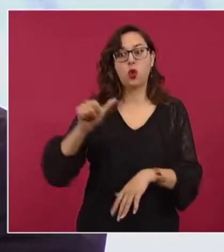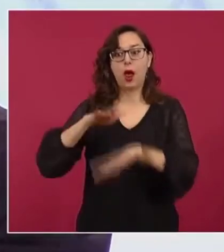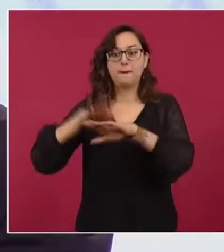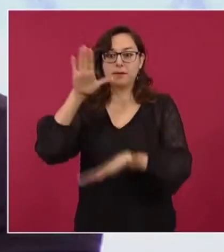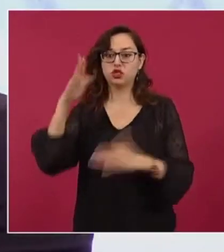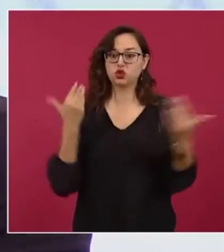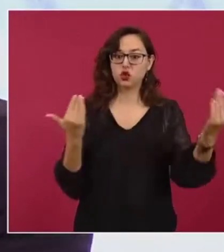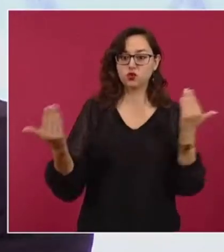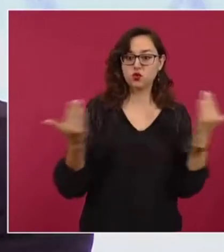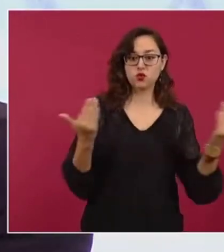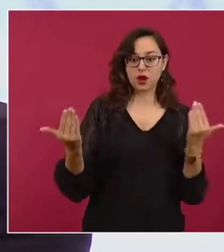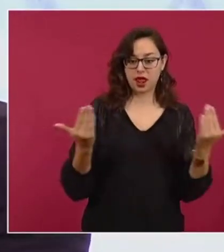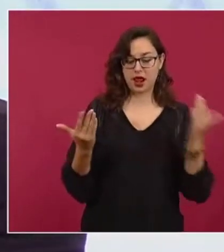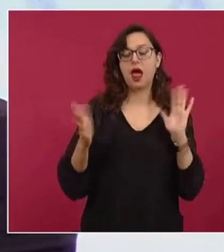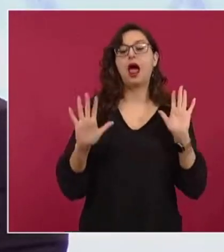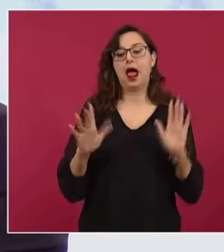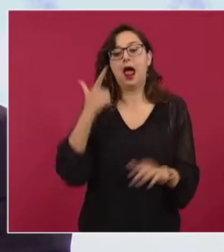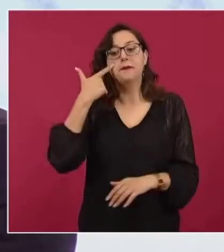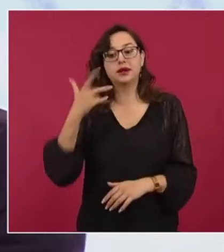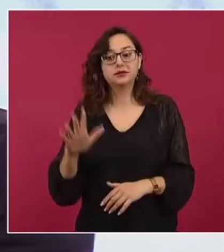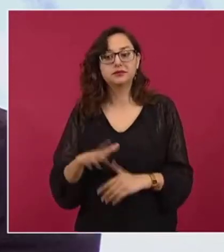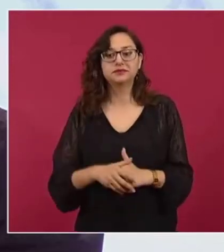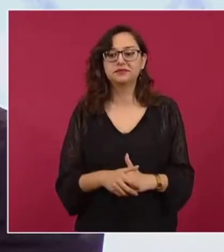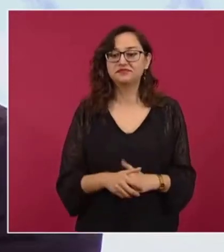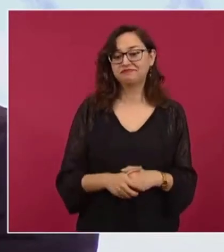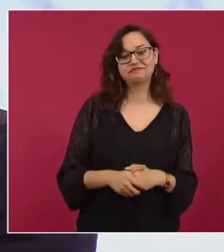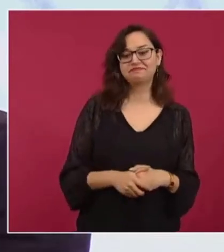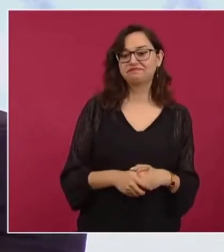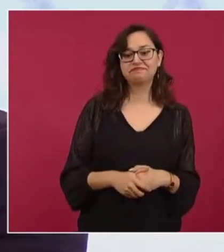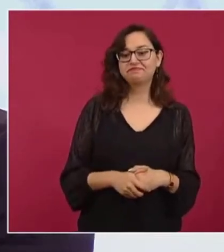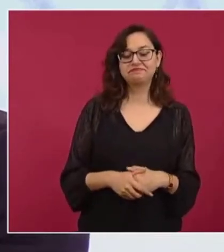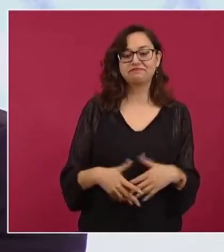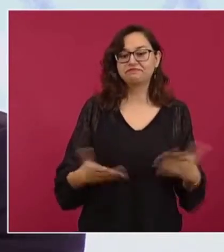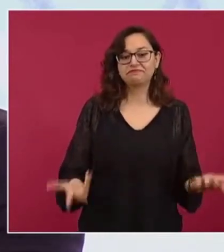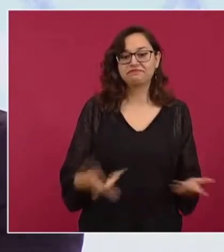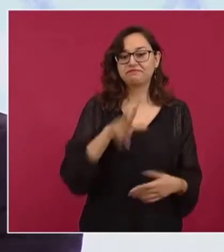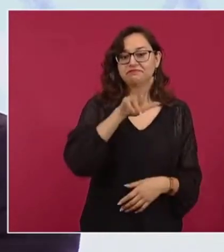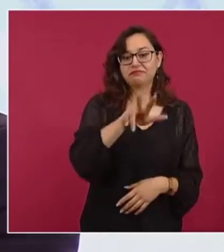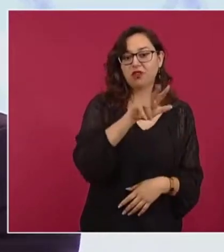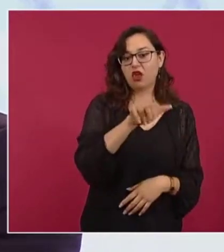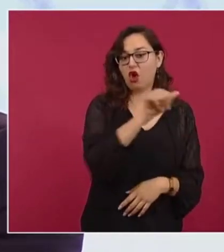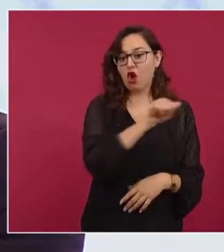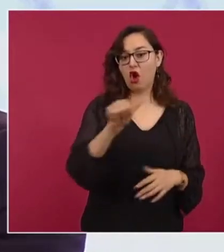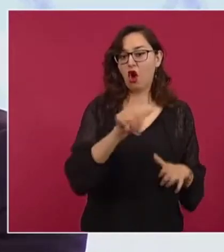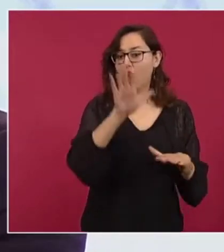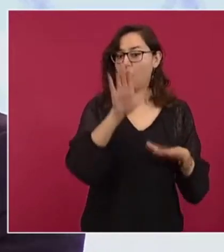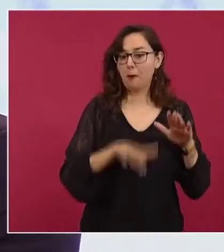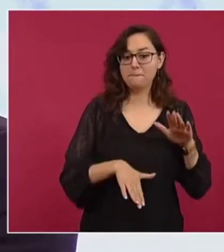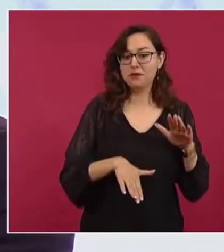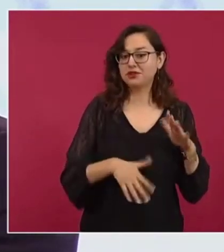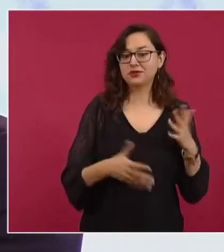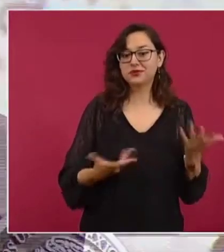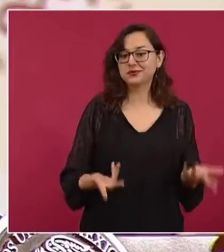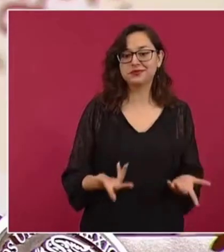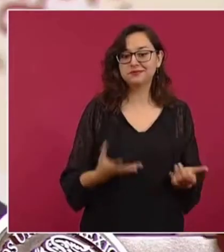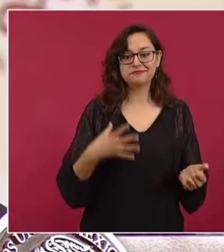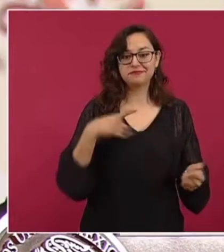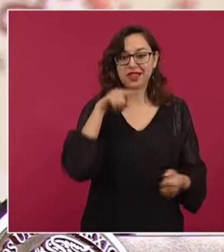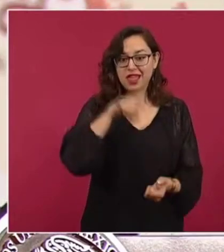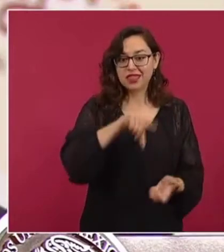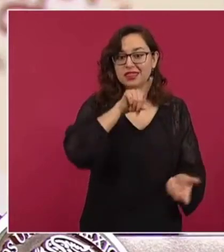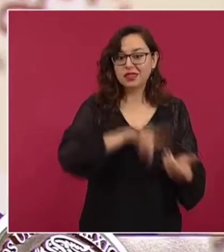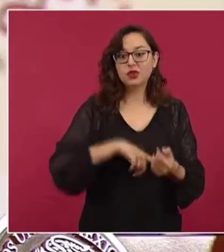El resultado fue que no, efectivamente, como lo pensábamos, no fueron las